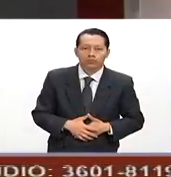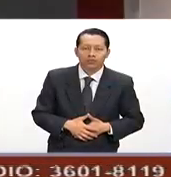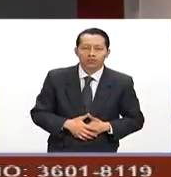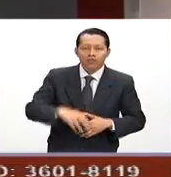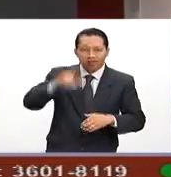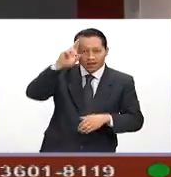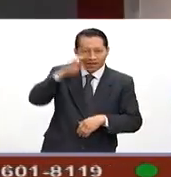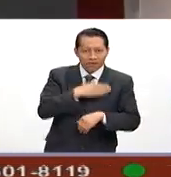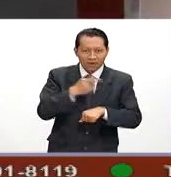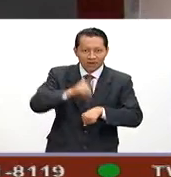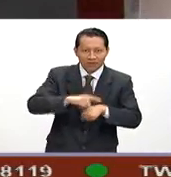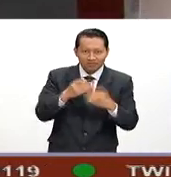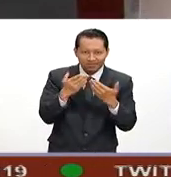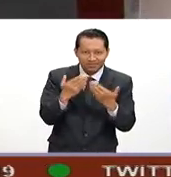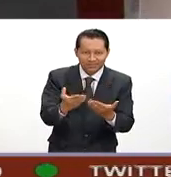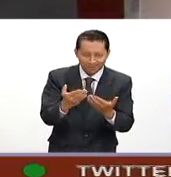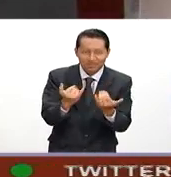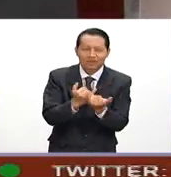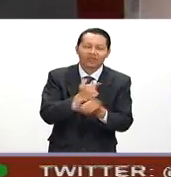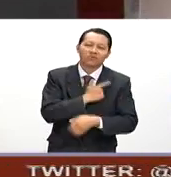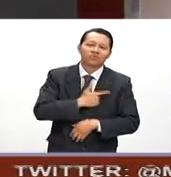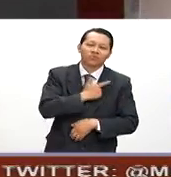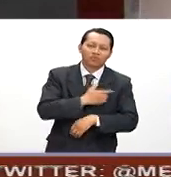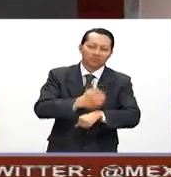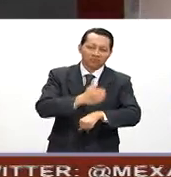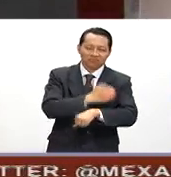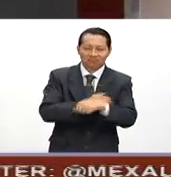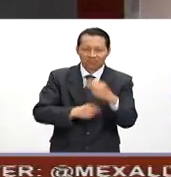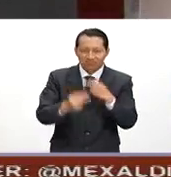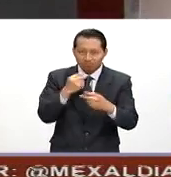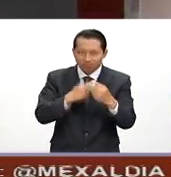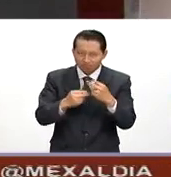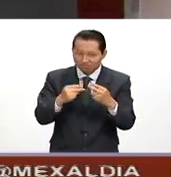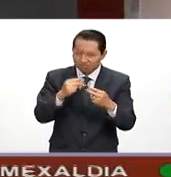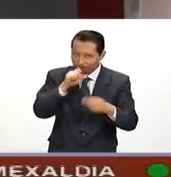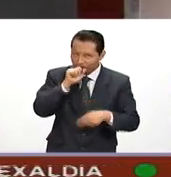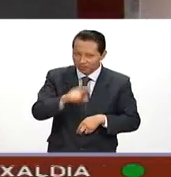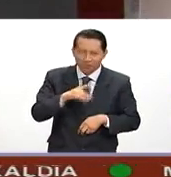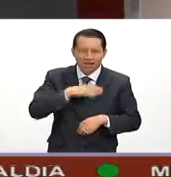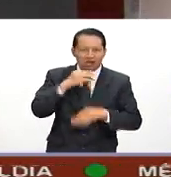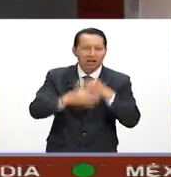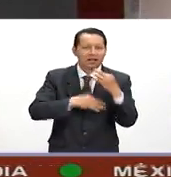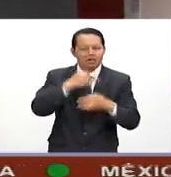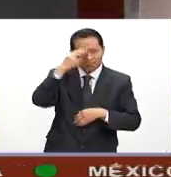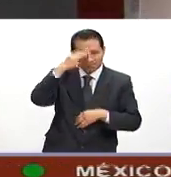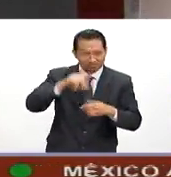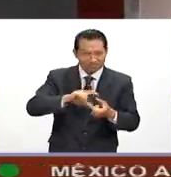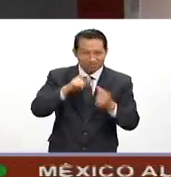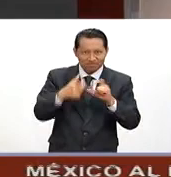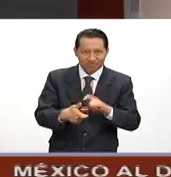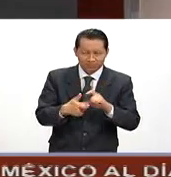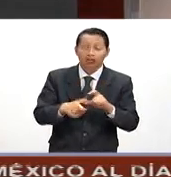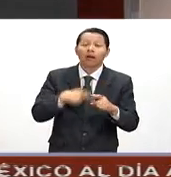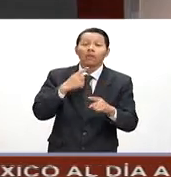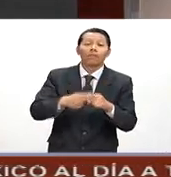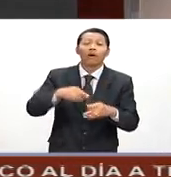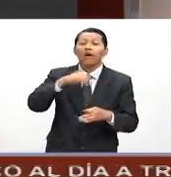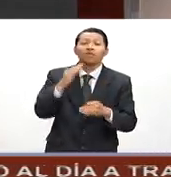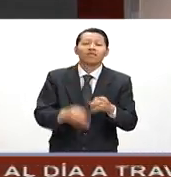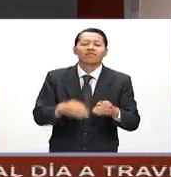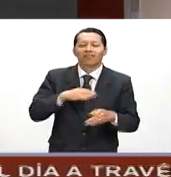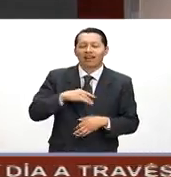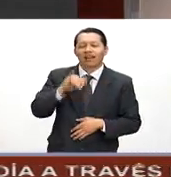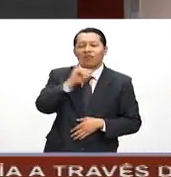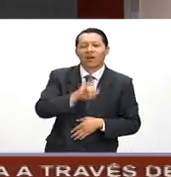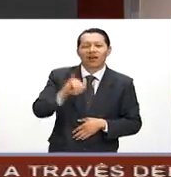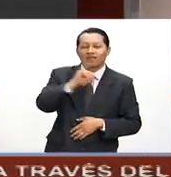¿Qué tal? Muy buenos días. Qué gusto que nos acompañe en una edición más de México al Día. Y por fin llegó nuestro día. Es jueves.